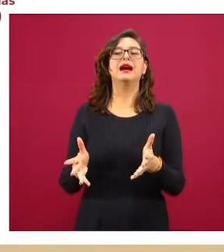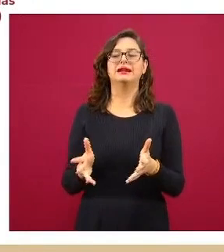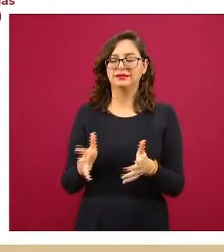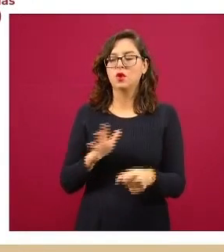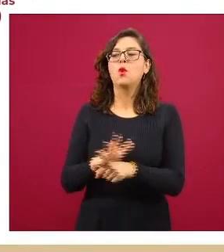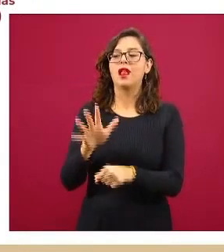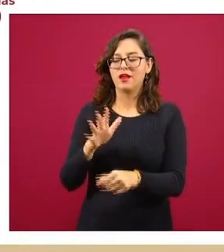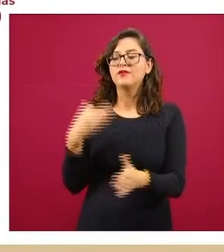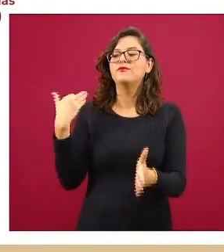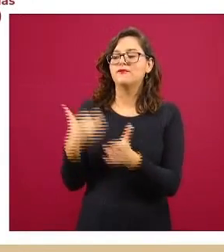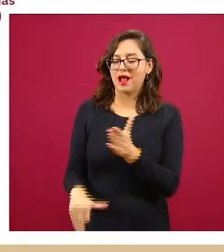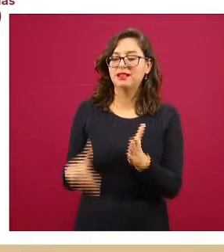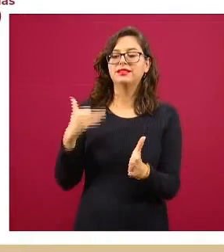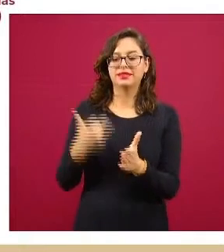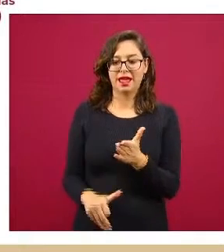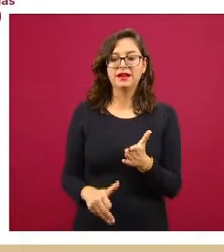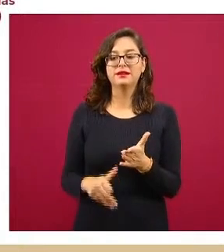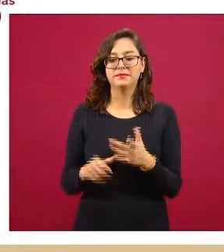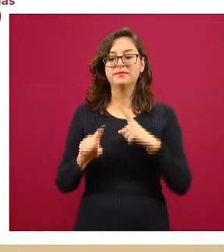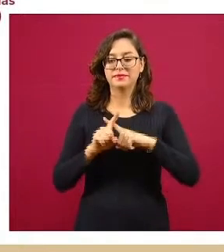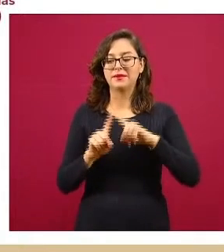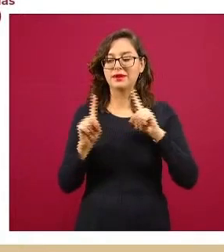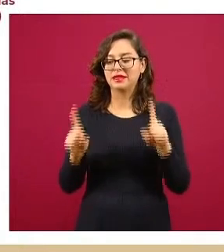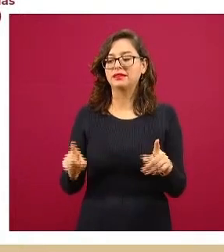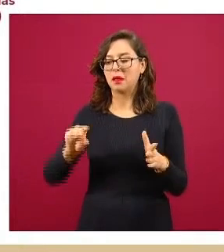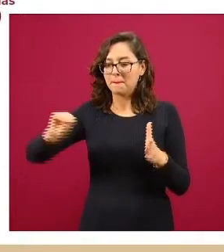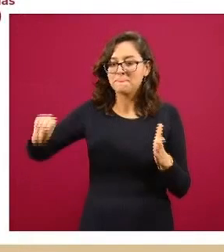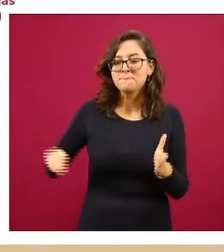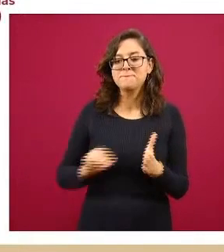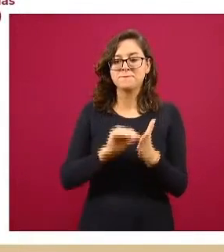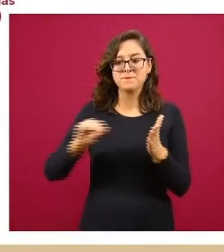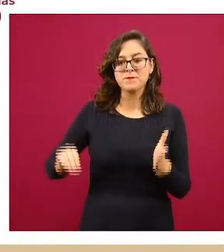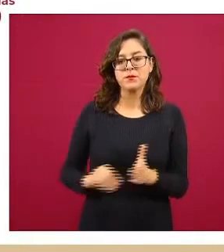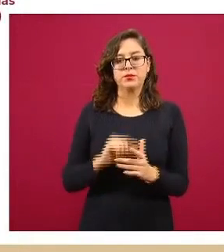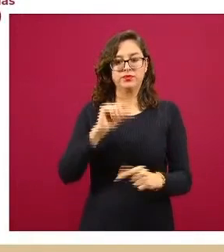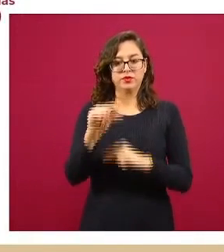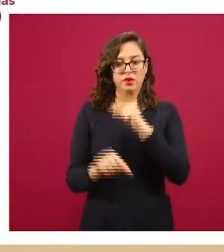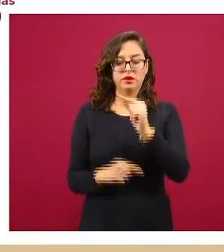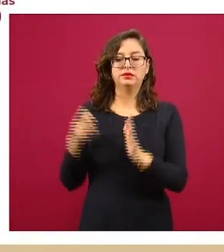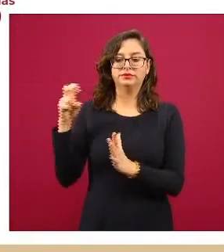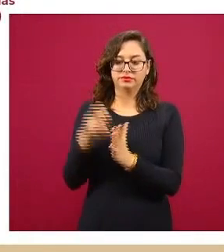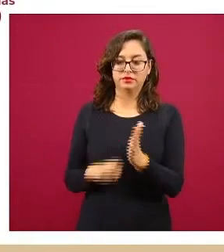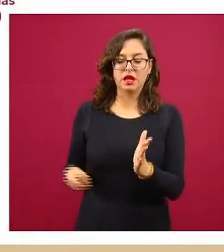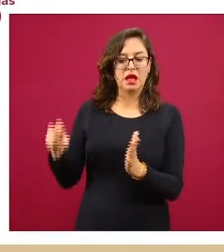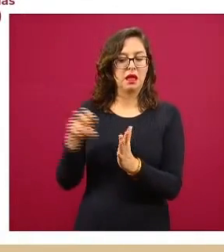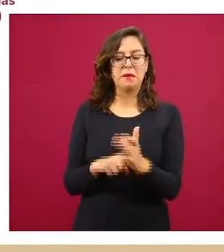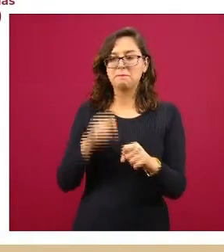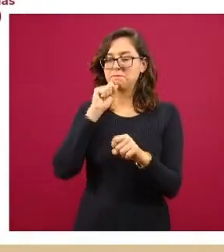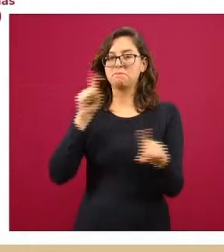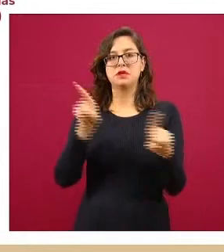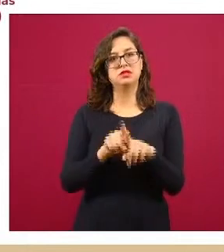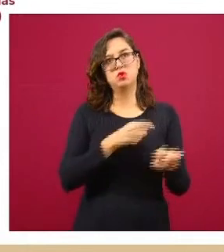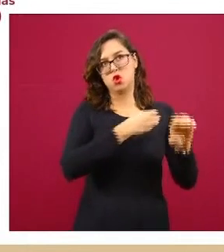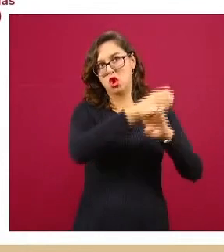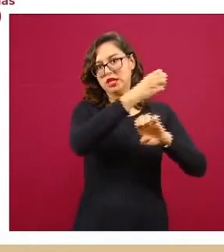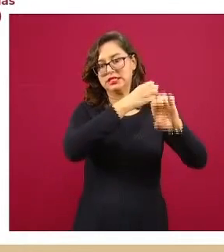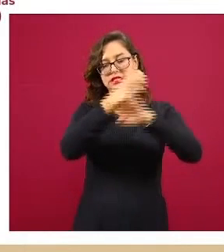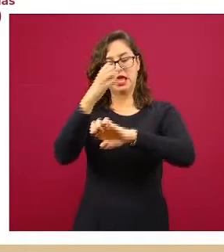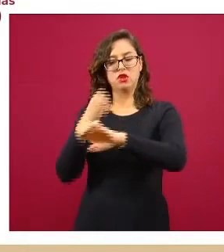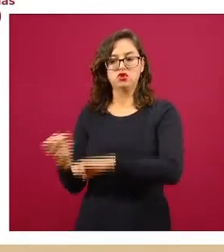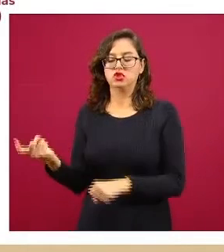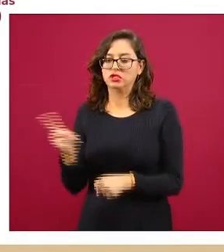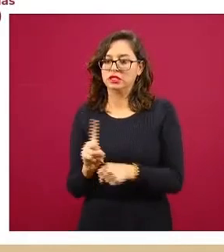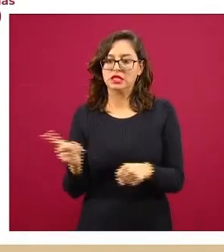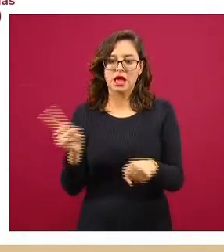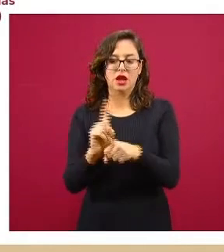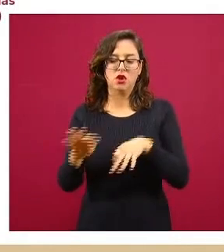unidades estaban reportando de manera diferencial y lo hemos ido corrigiendo, cosa que hemos estado haciendo con todos los estados, que es un ejercicio día